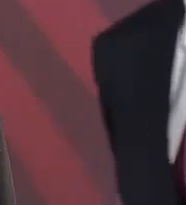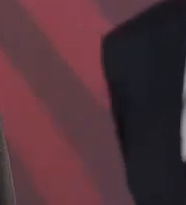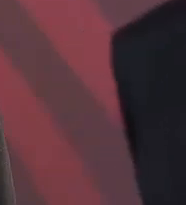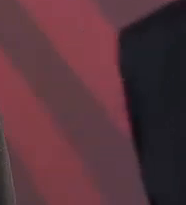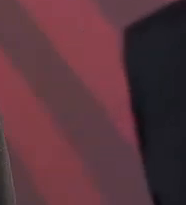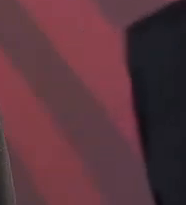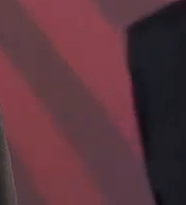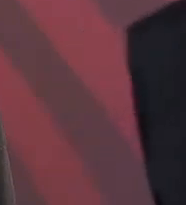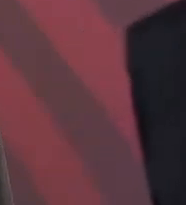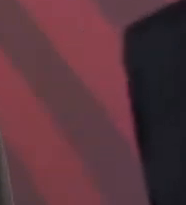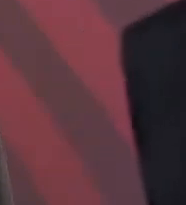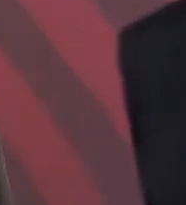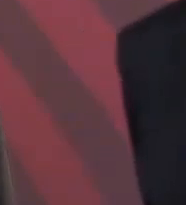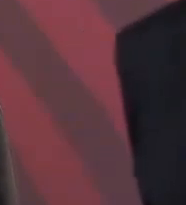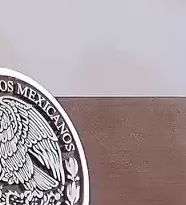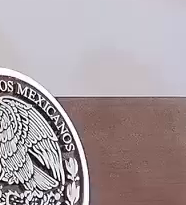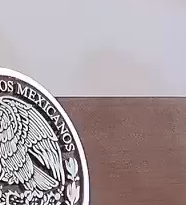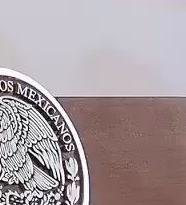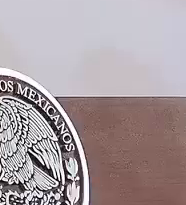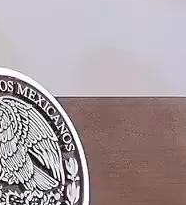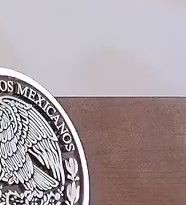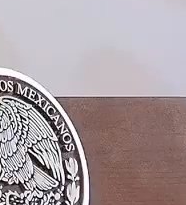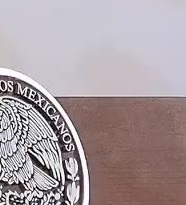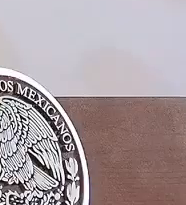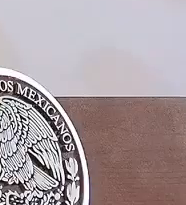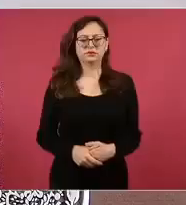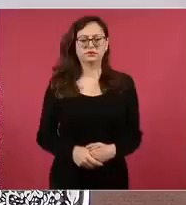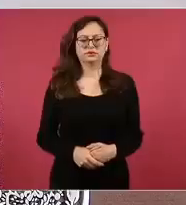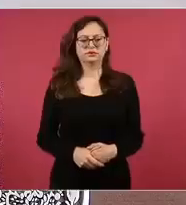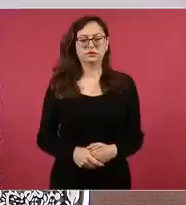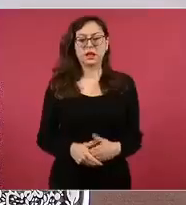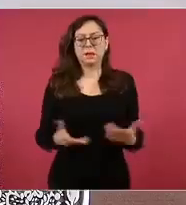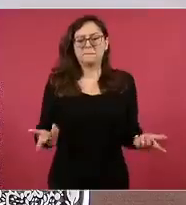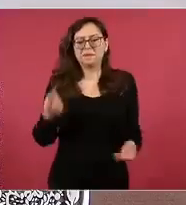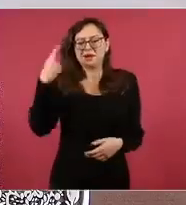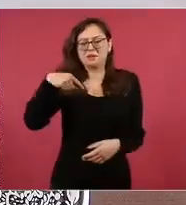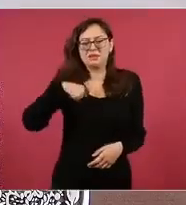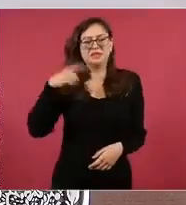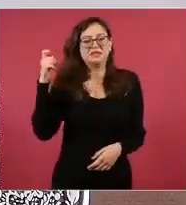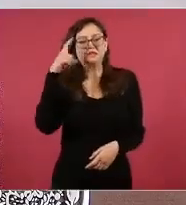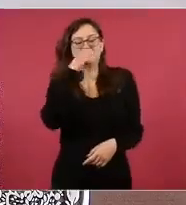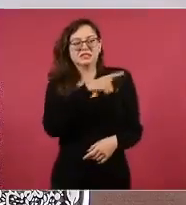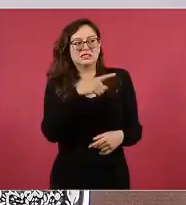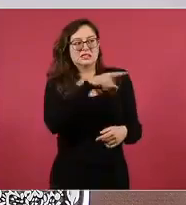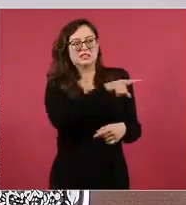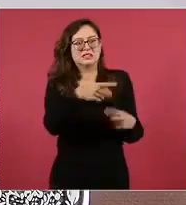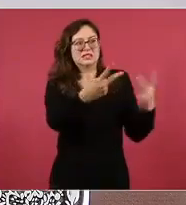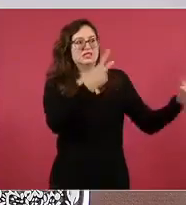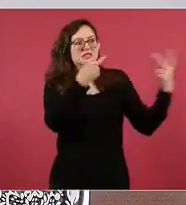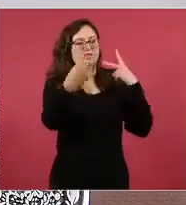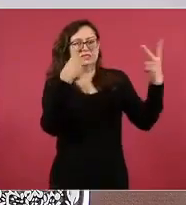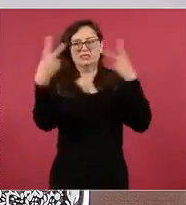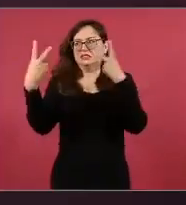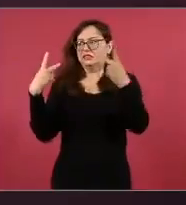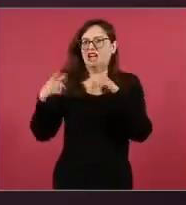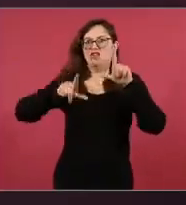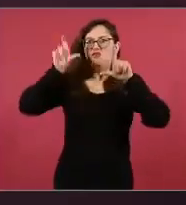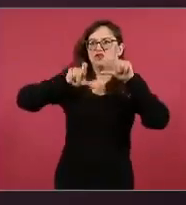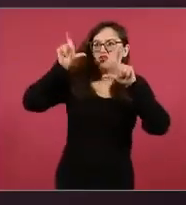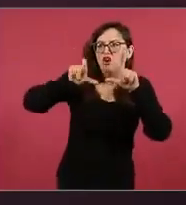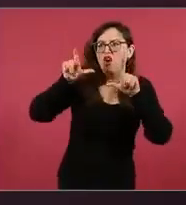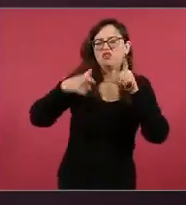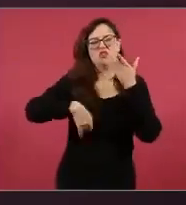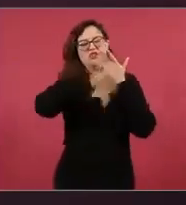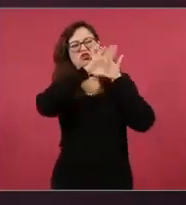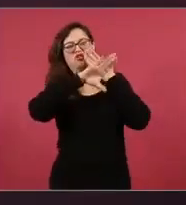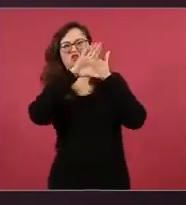siendo retratada, auscultada, difamada, aplaudida. No sé, yo no lo pretendo eso, no